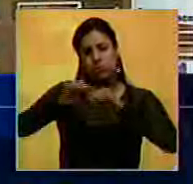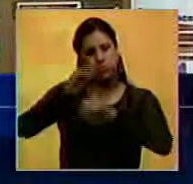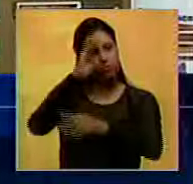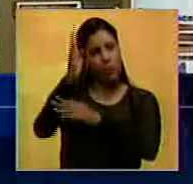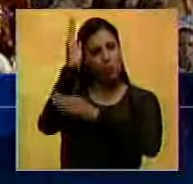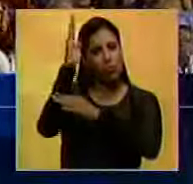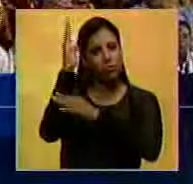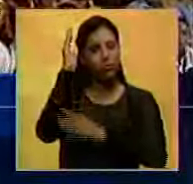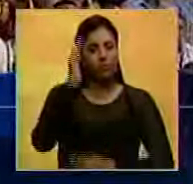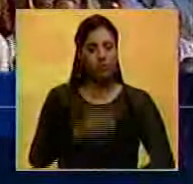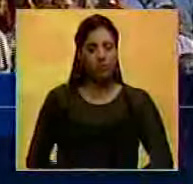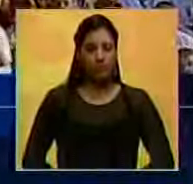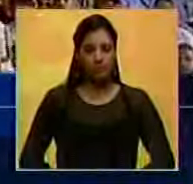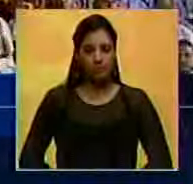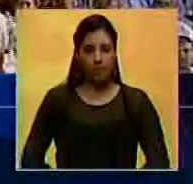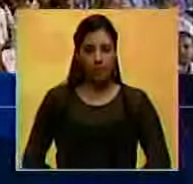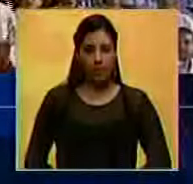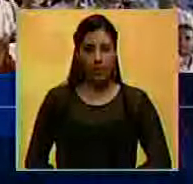cuando tengamos que actuar.